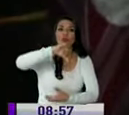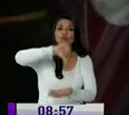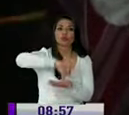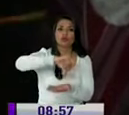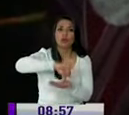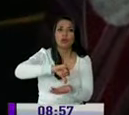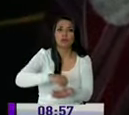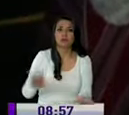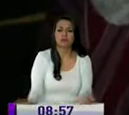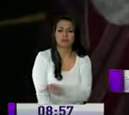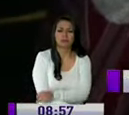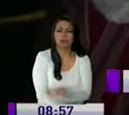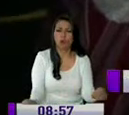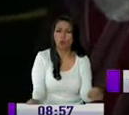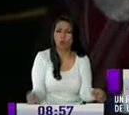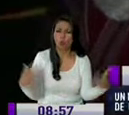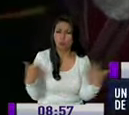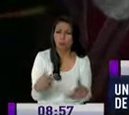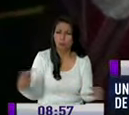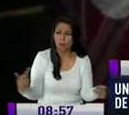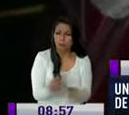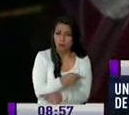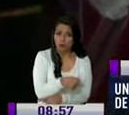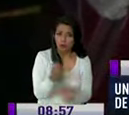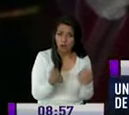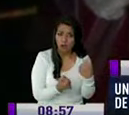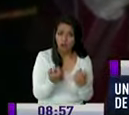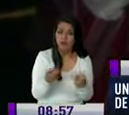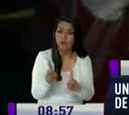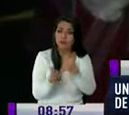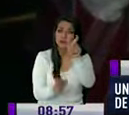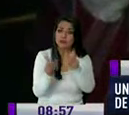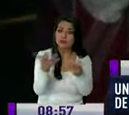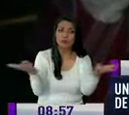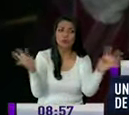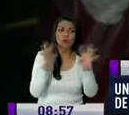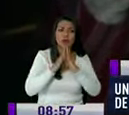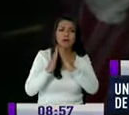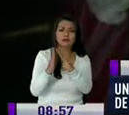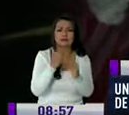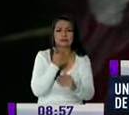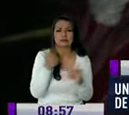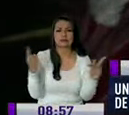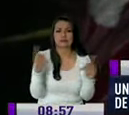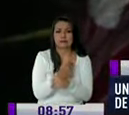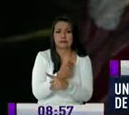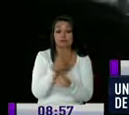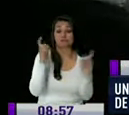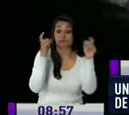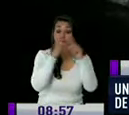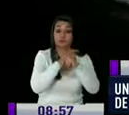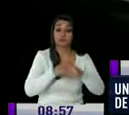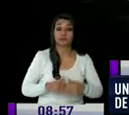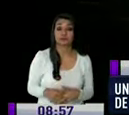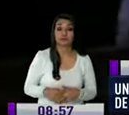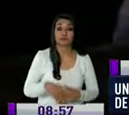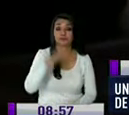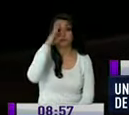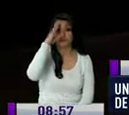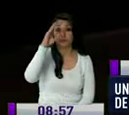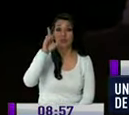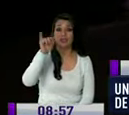alguna otra cosa no puede afectar solo al carro sino alrededor entonces está un poquito preocupante Dinased